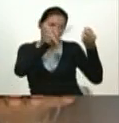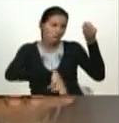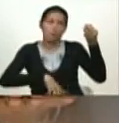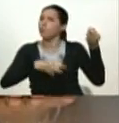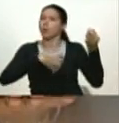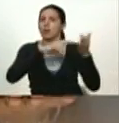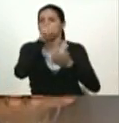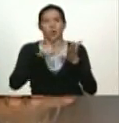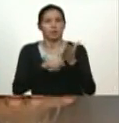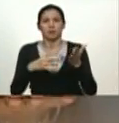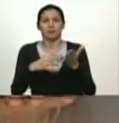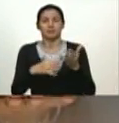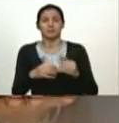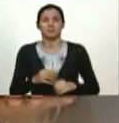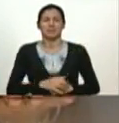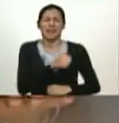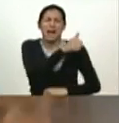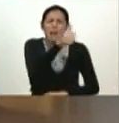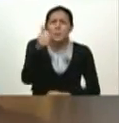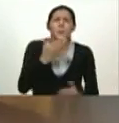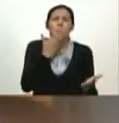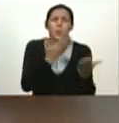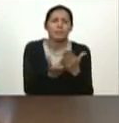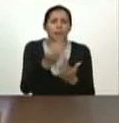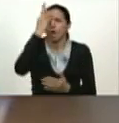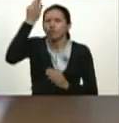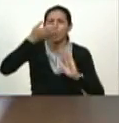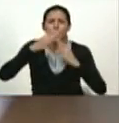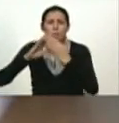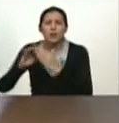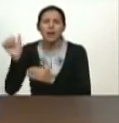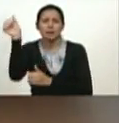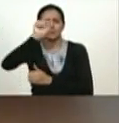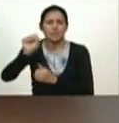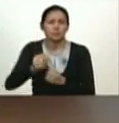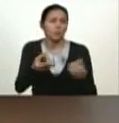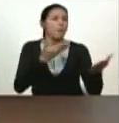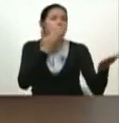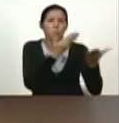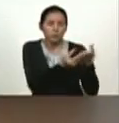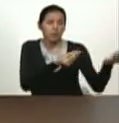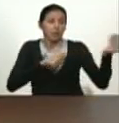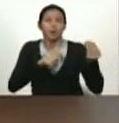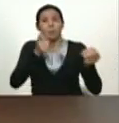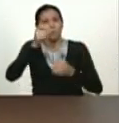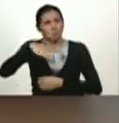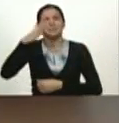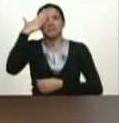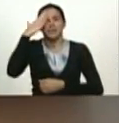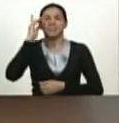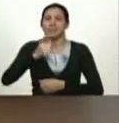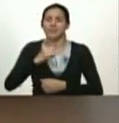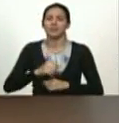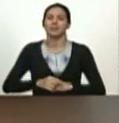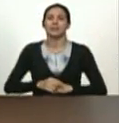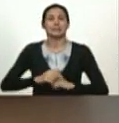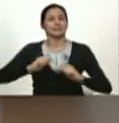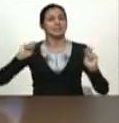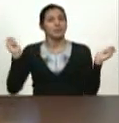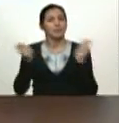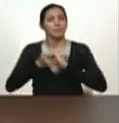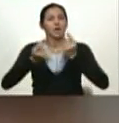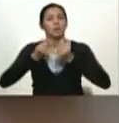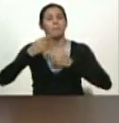desde la más humilde pudiéramos decir de un consejo comunal un sindicato nuestro pueblo está claro que hay que crear una economía productiva nueva